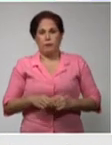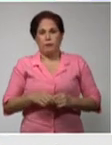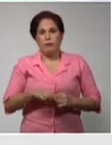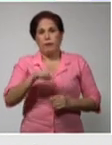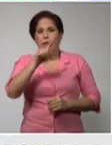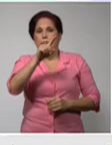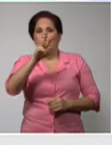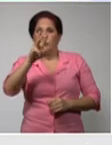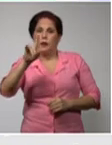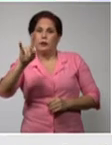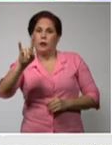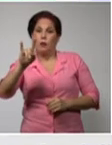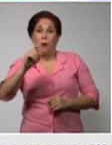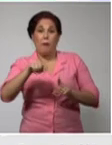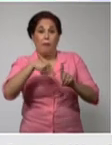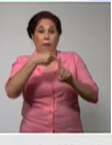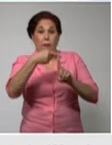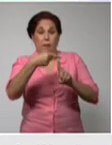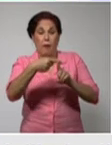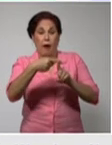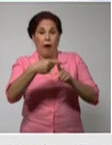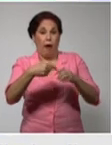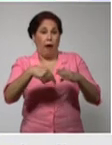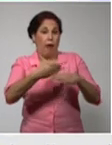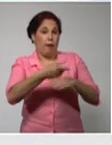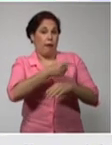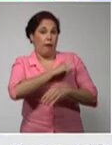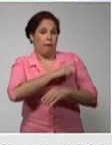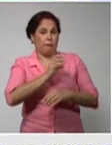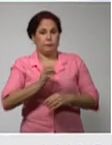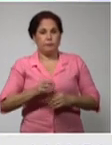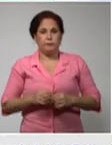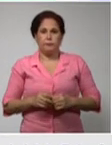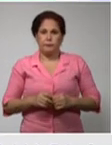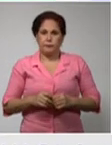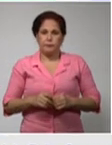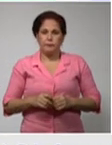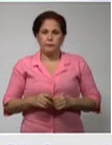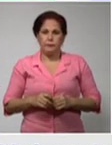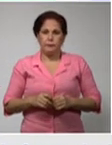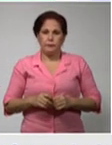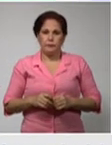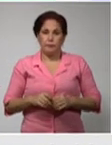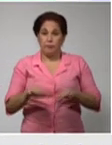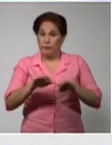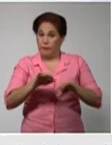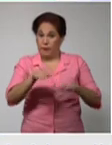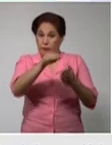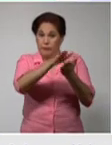139 más que los diagnosticados en el día. Ya con estas